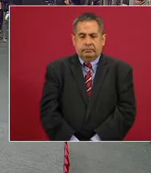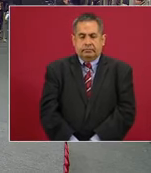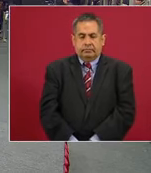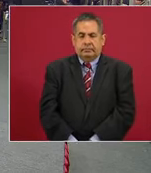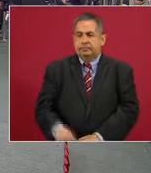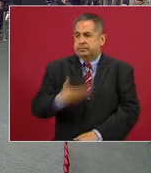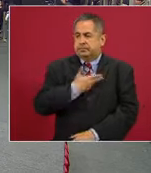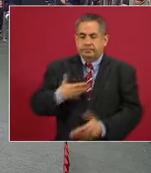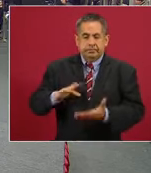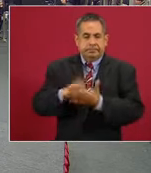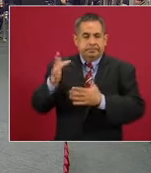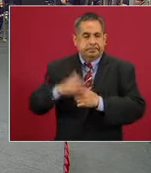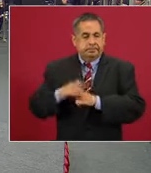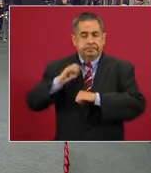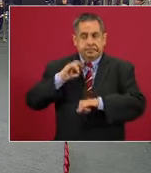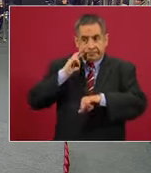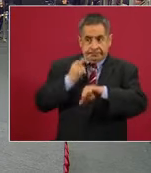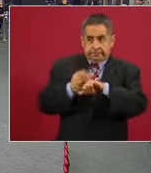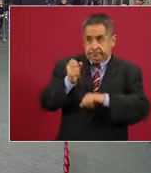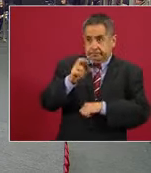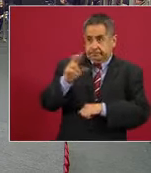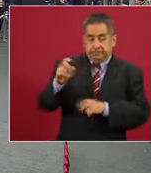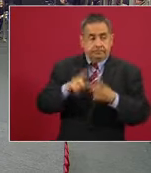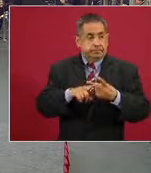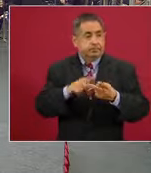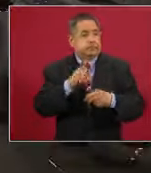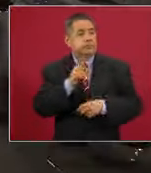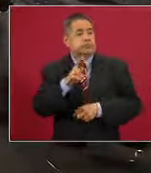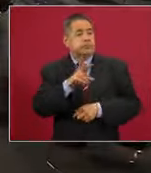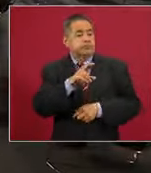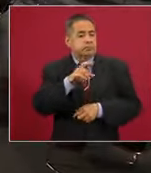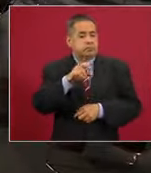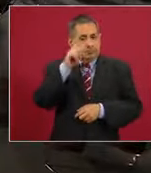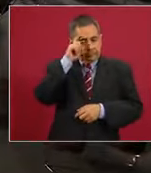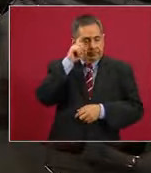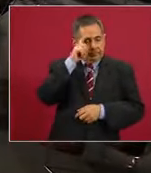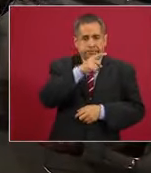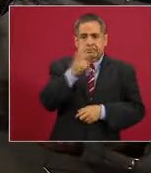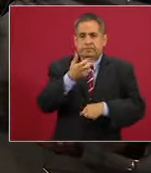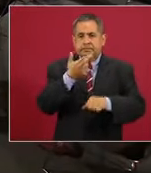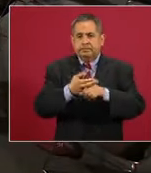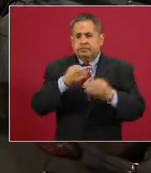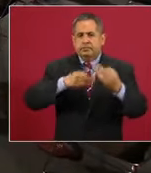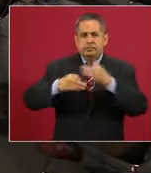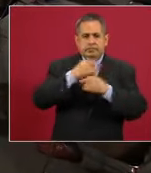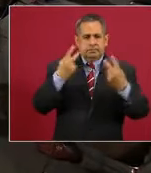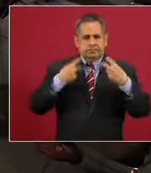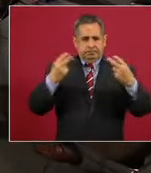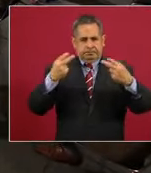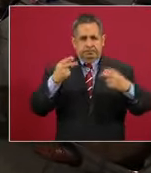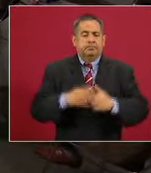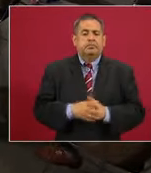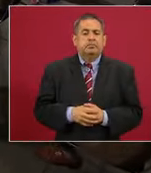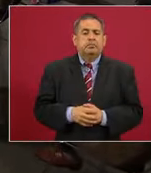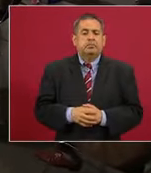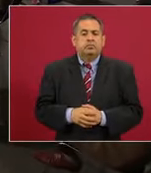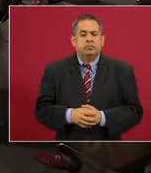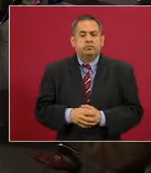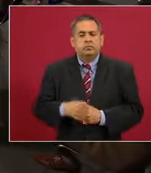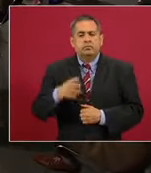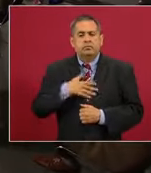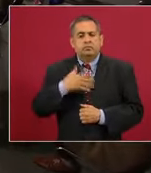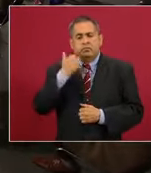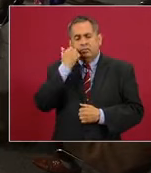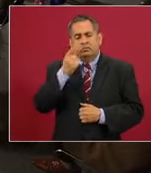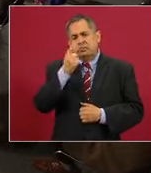Gracias, presidente. Buenos días, canciller, secretario, el doctor Hugo López-Gatell y a la gente que lo escucha y lo ve. Presidente, quisiera